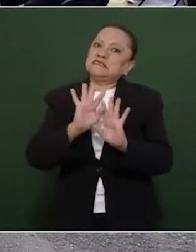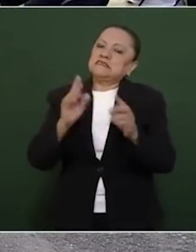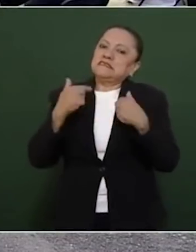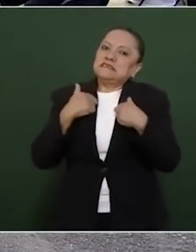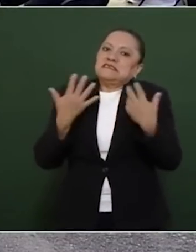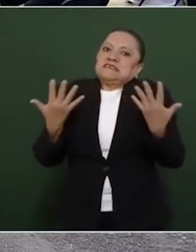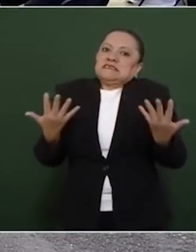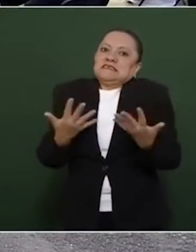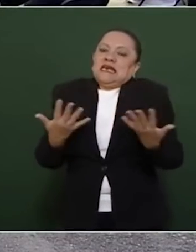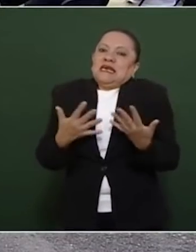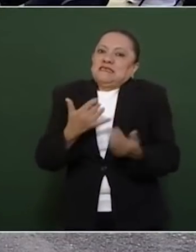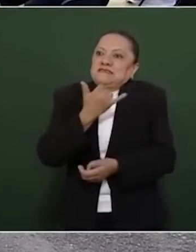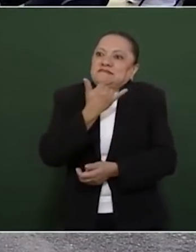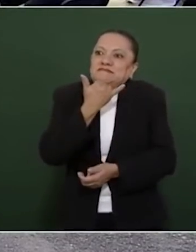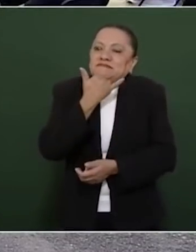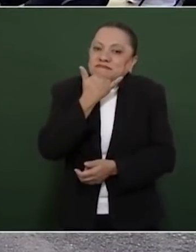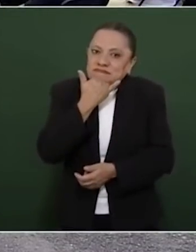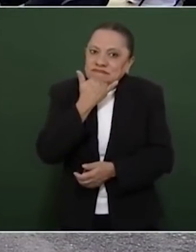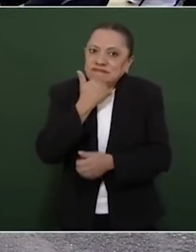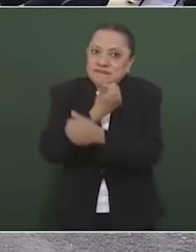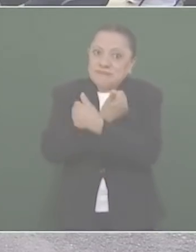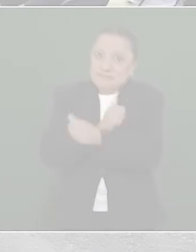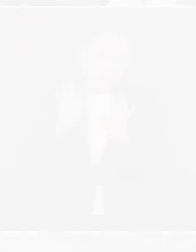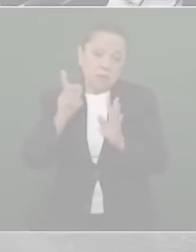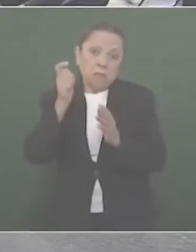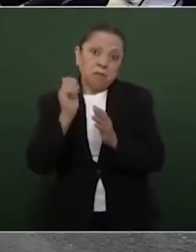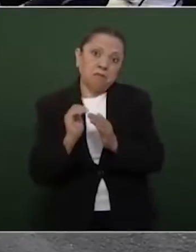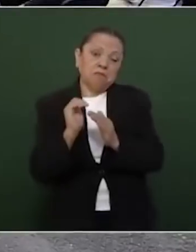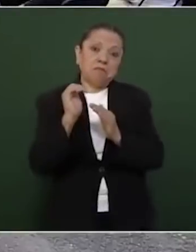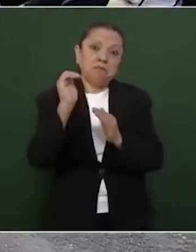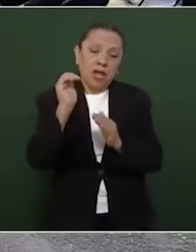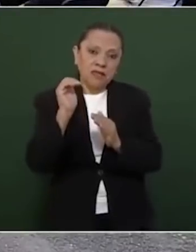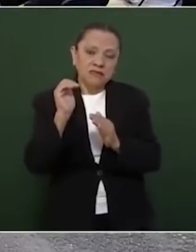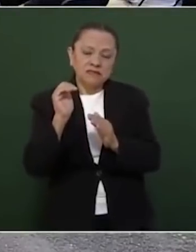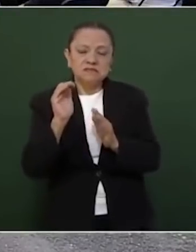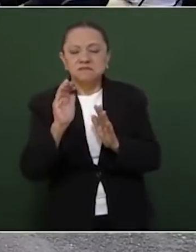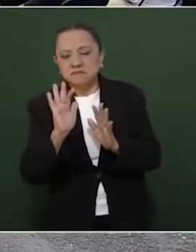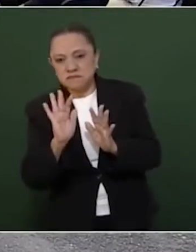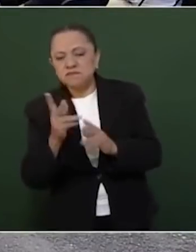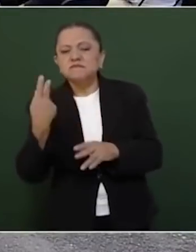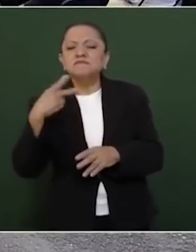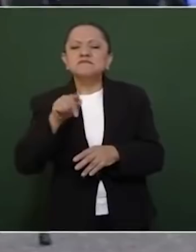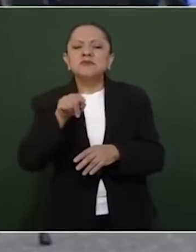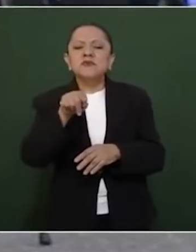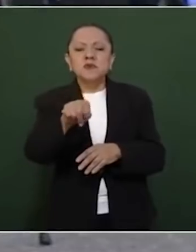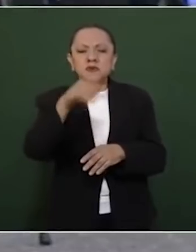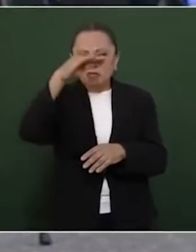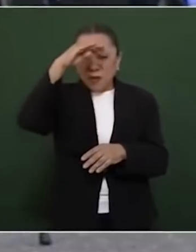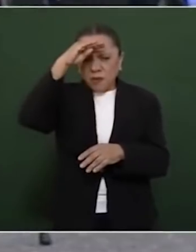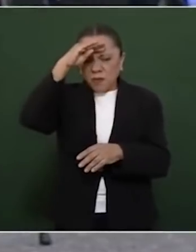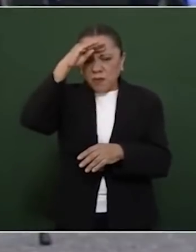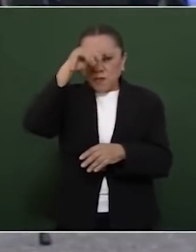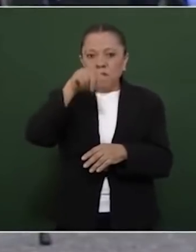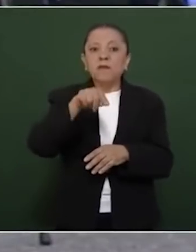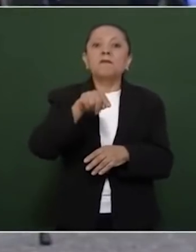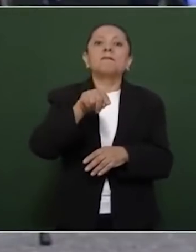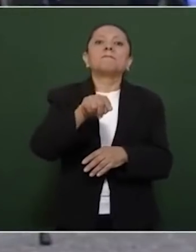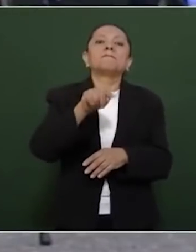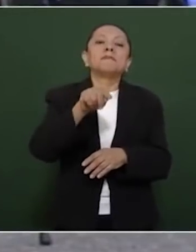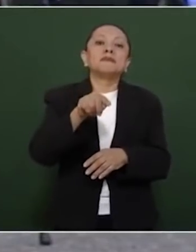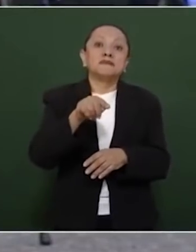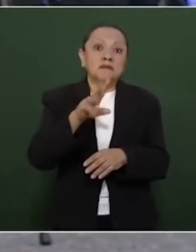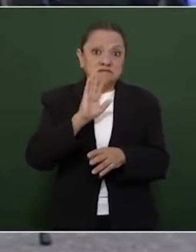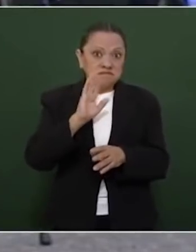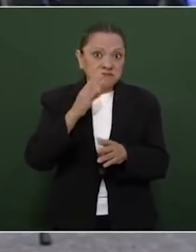respetando la autonomía del Banco de México. ¿No considera que se violentó la ley al habersele notificado